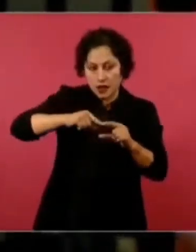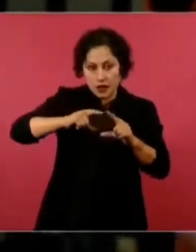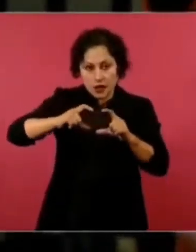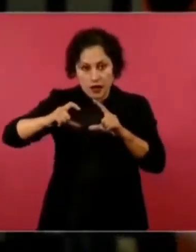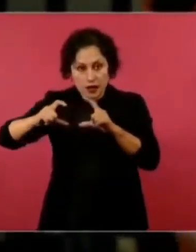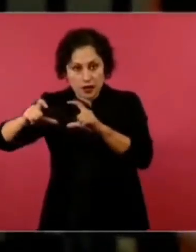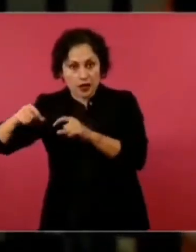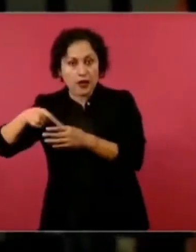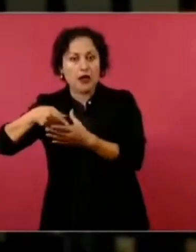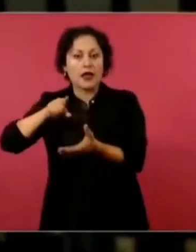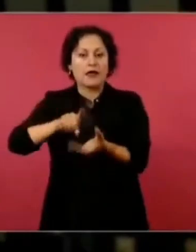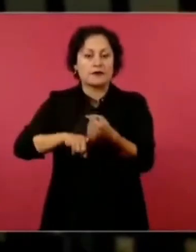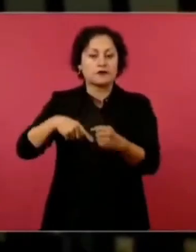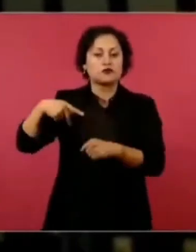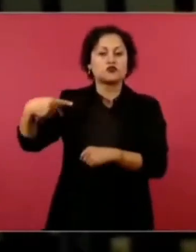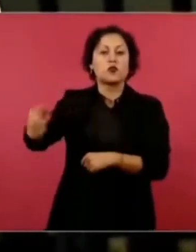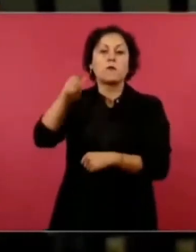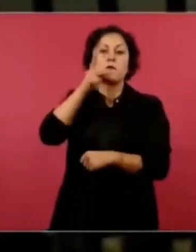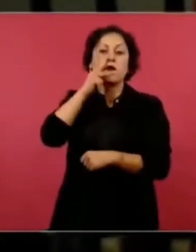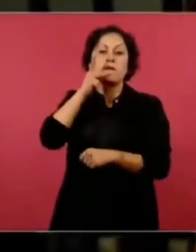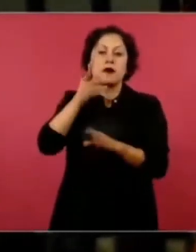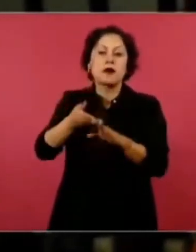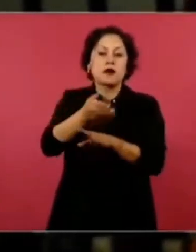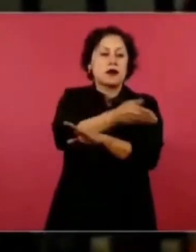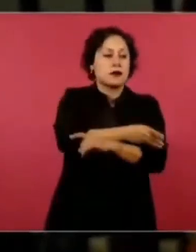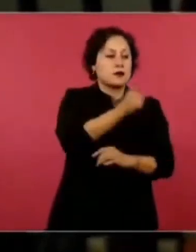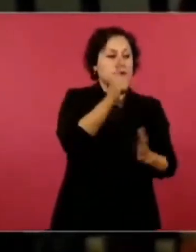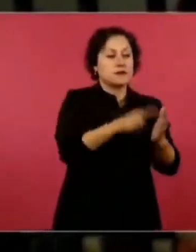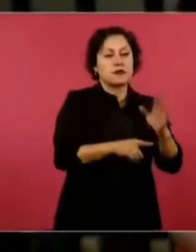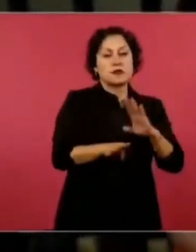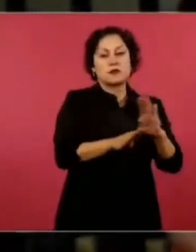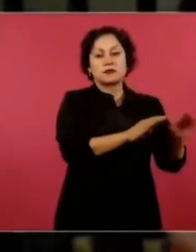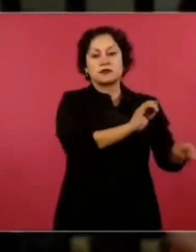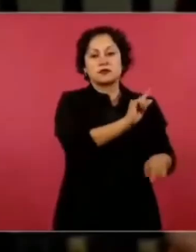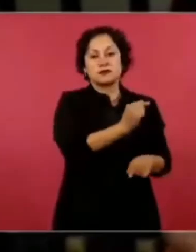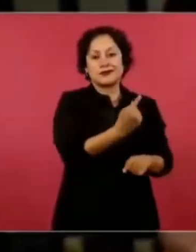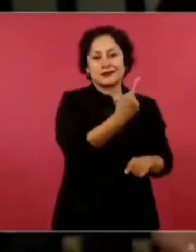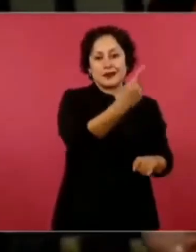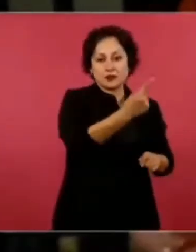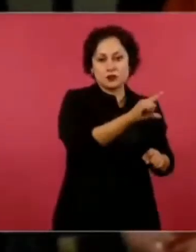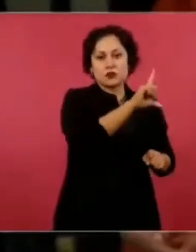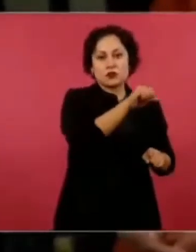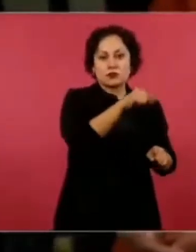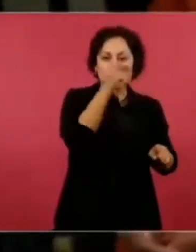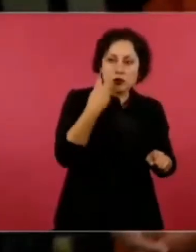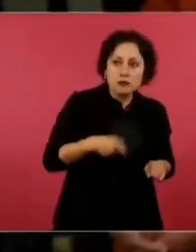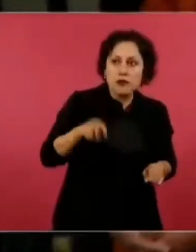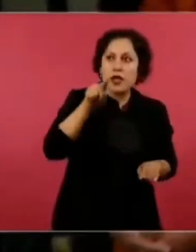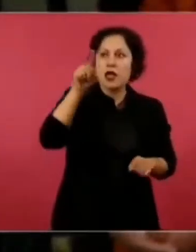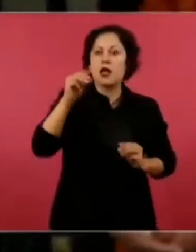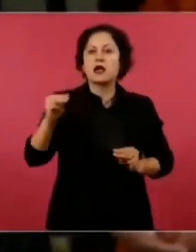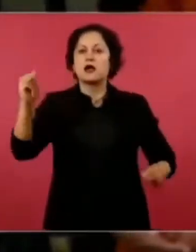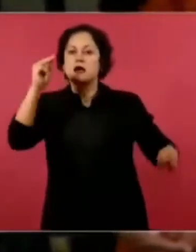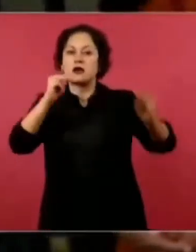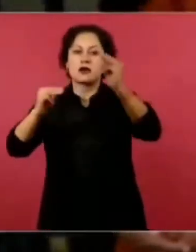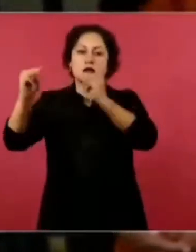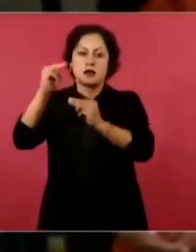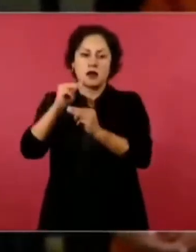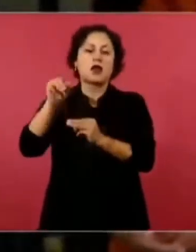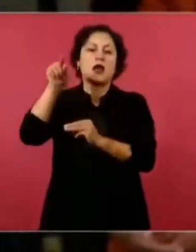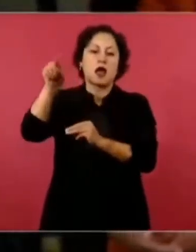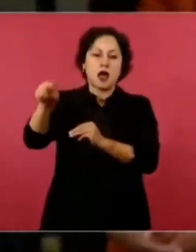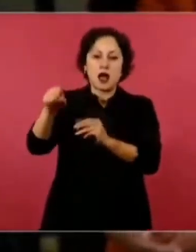del papá del 71, se fue a Guerrero a la sierra, tiene fotografías de los guerrilleros de ese entonces